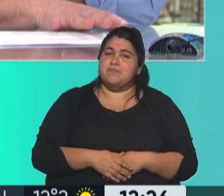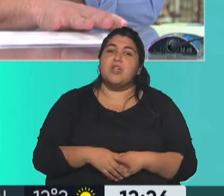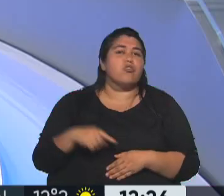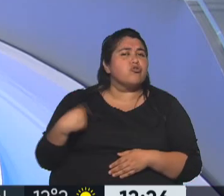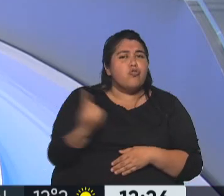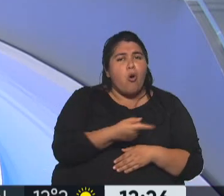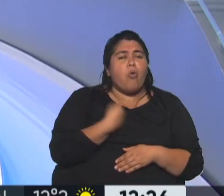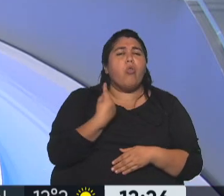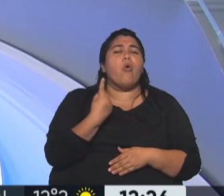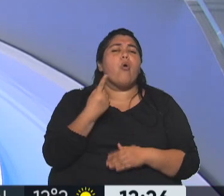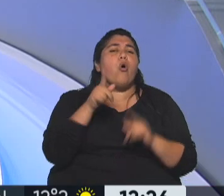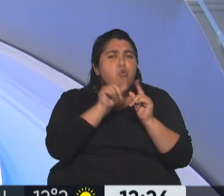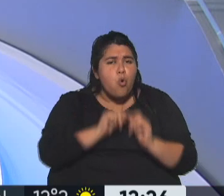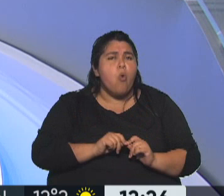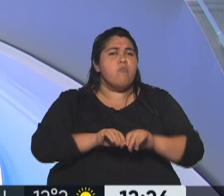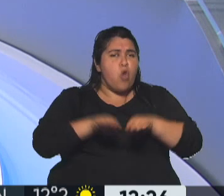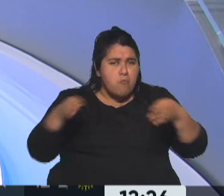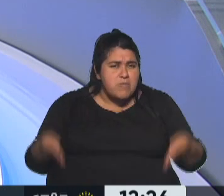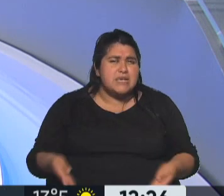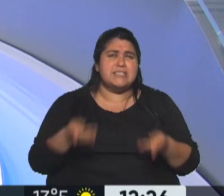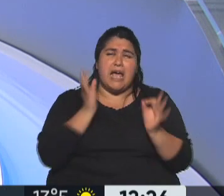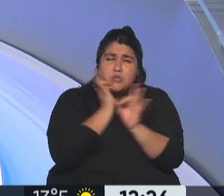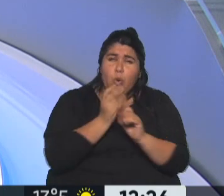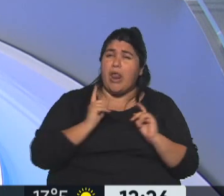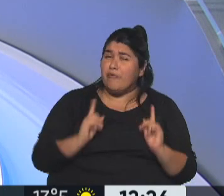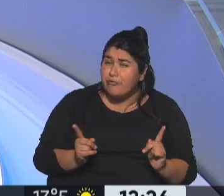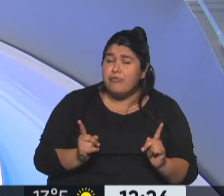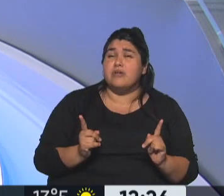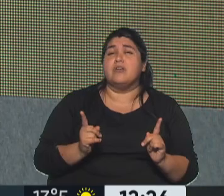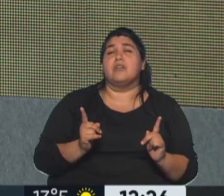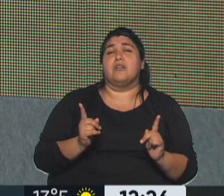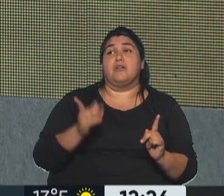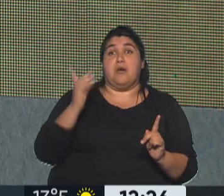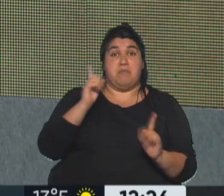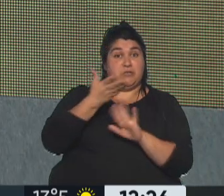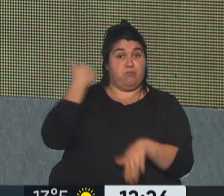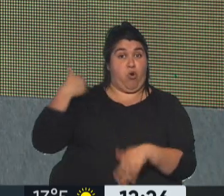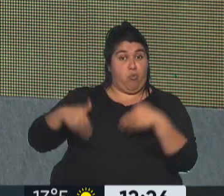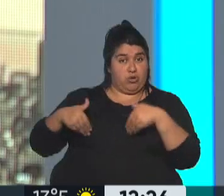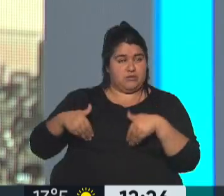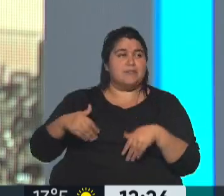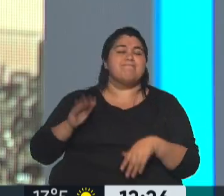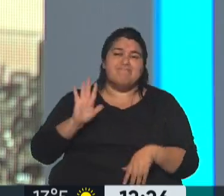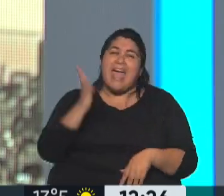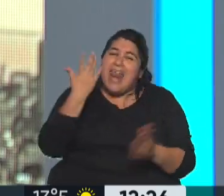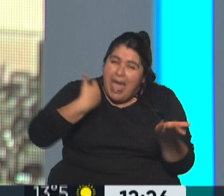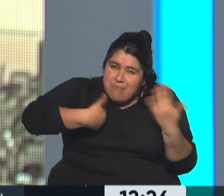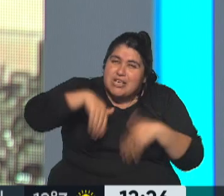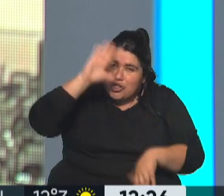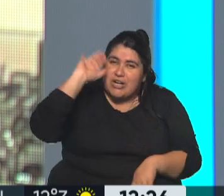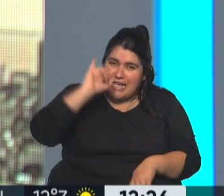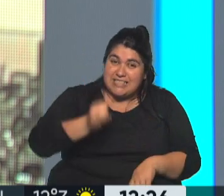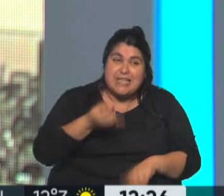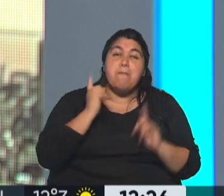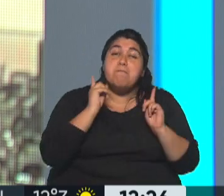en las mismas mesas y en la misma escuela o establecimiento donde votamos en las primarias del 13 de agosto? La inmensa mayoría va a votar en el